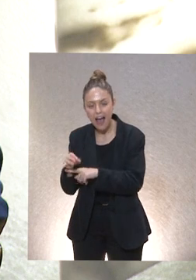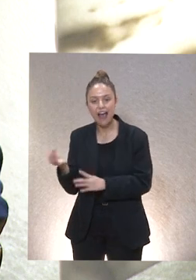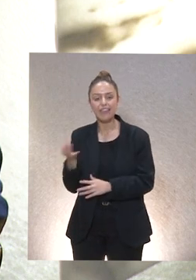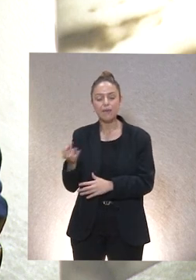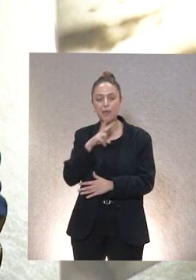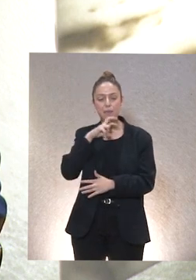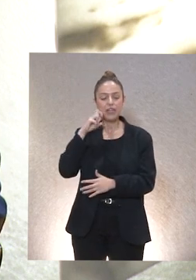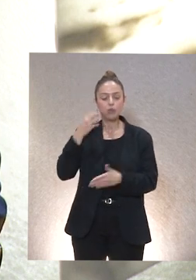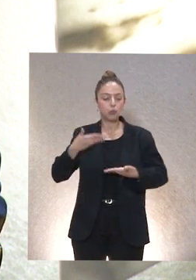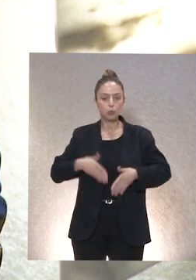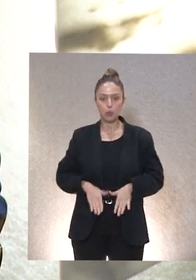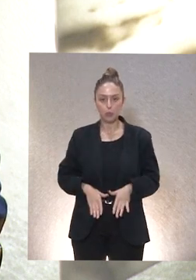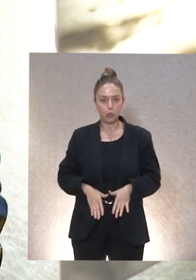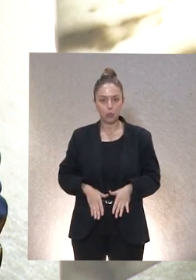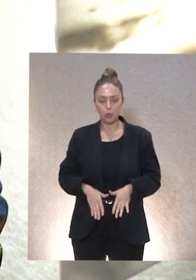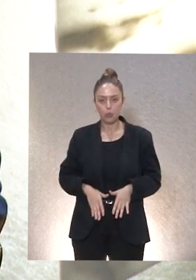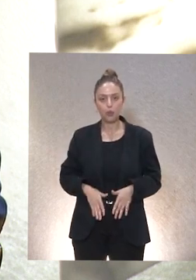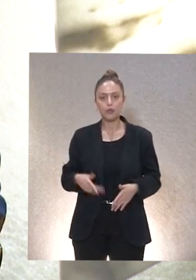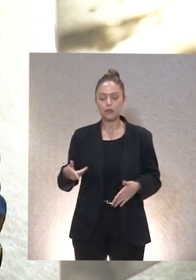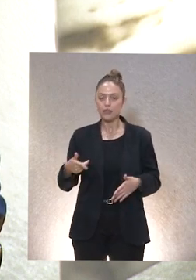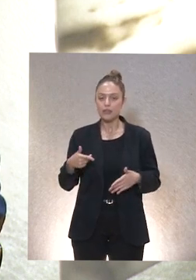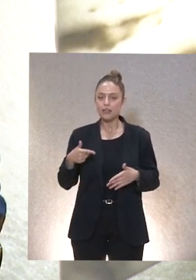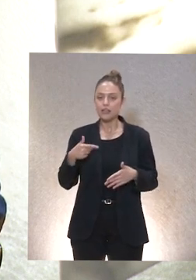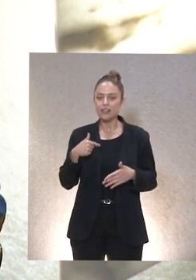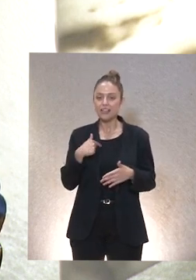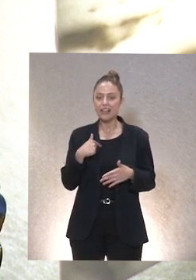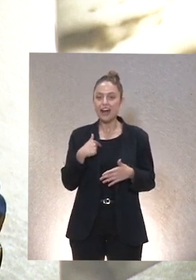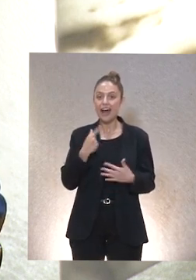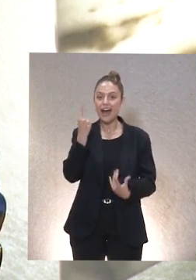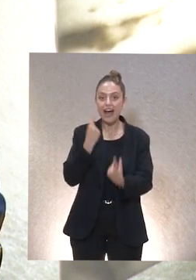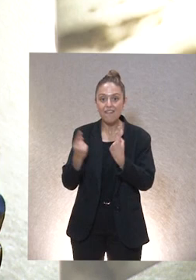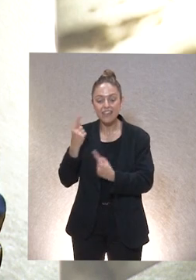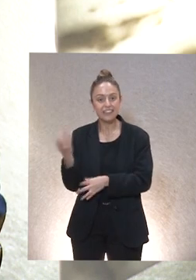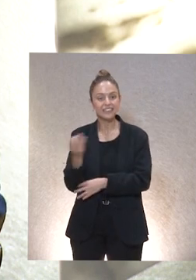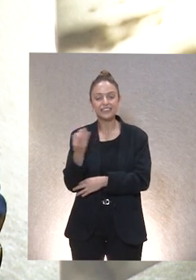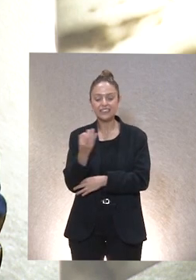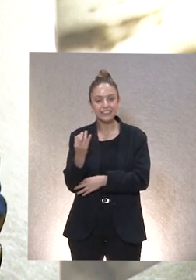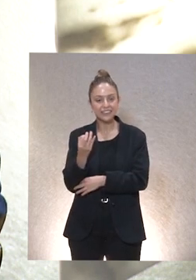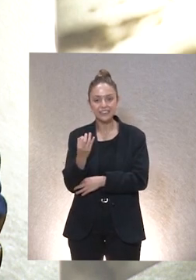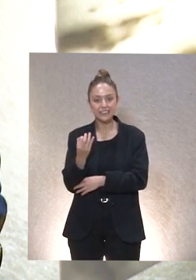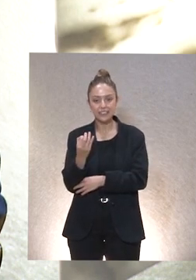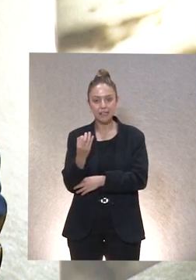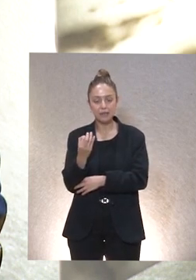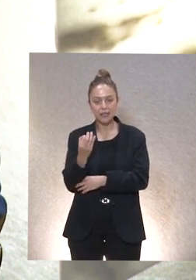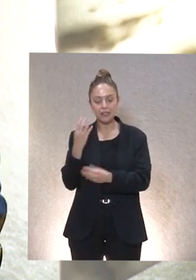una virtud más la virtud del discernir entonces a veces tengo que forzarme y hay cosas hay circunstancias especialmente